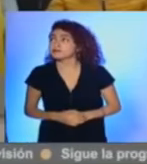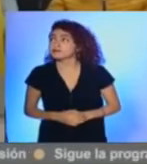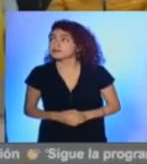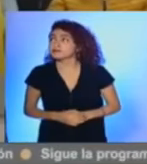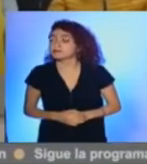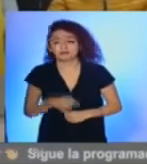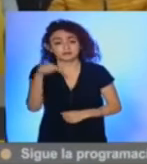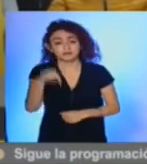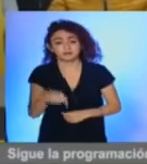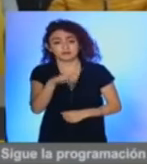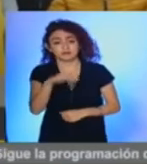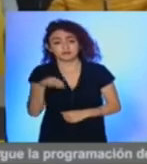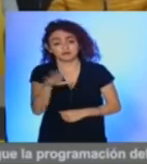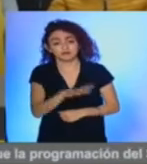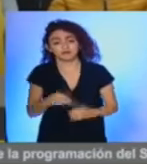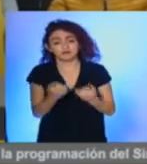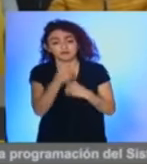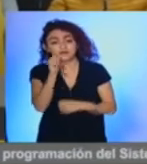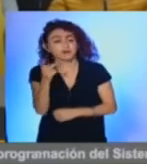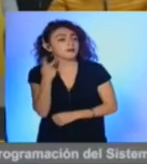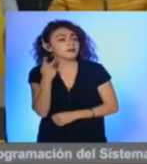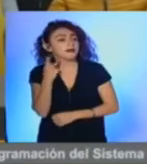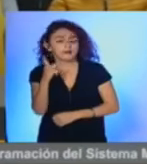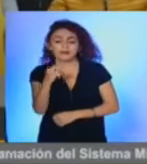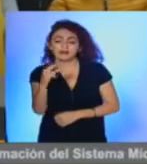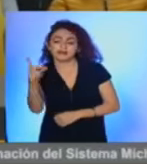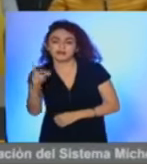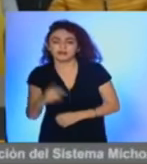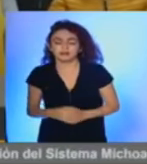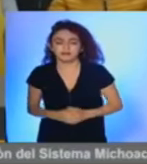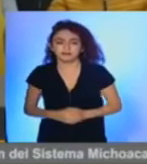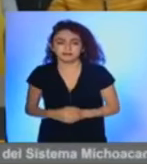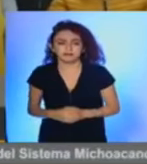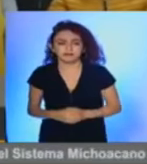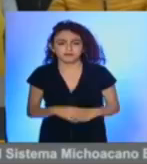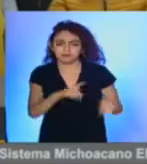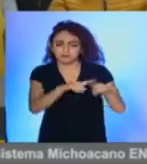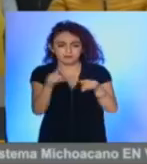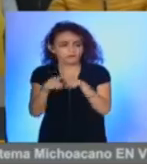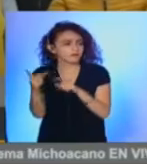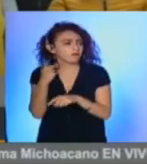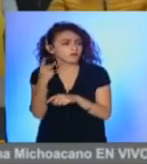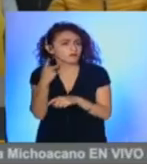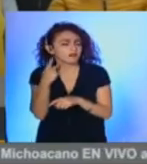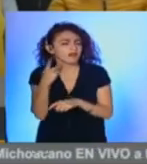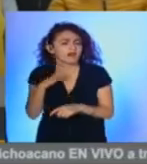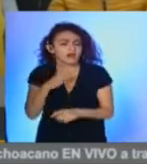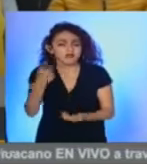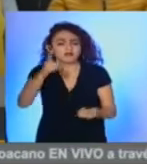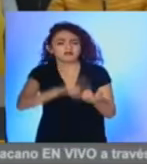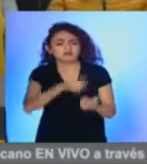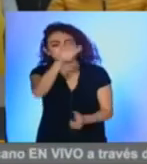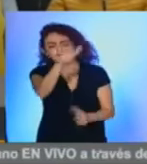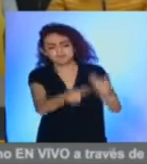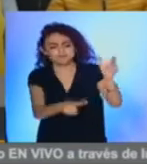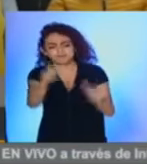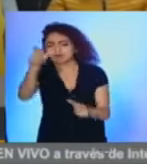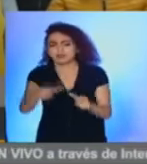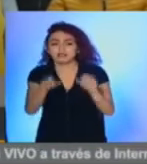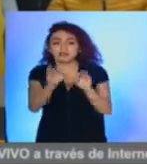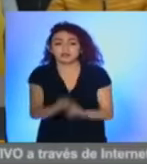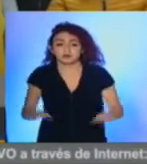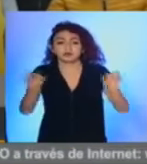que en Michoacán y además en el partido de la revolución democrática y en los diferentes partidos políticos existen actores importantes